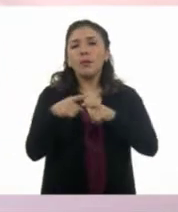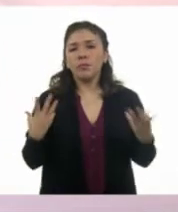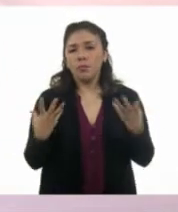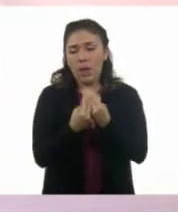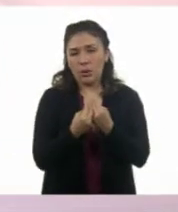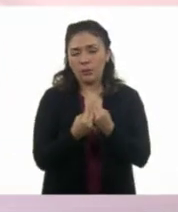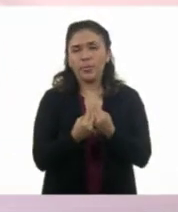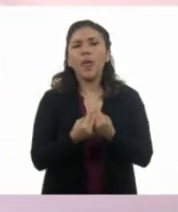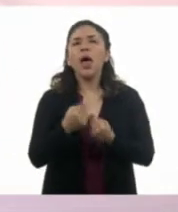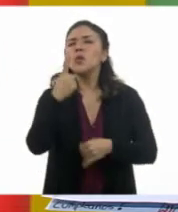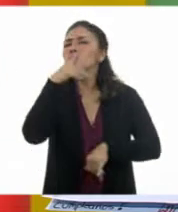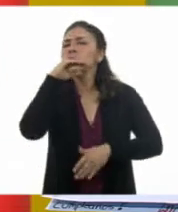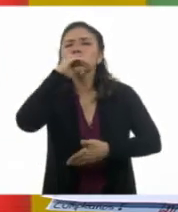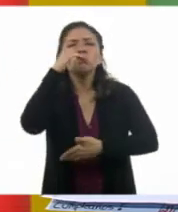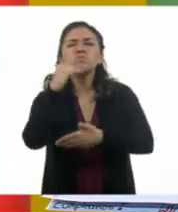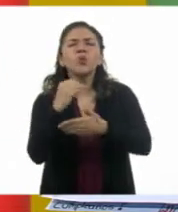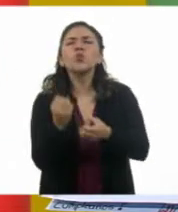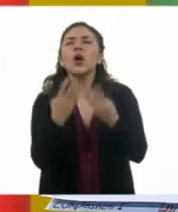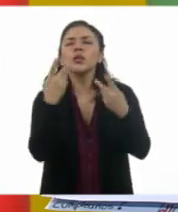la que tiene menos?